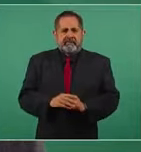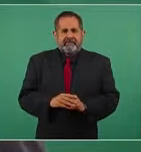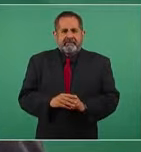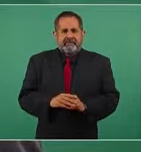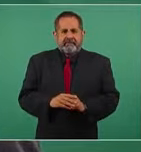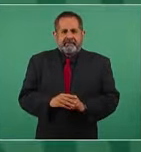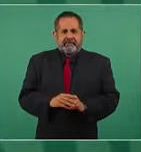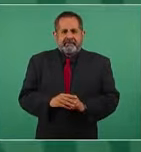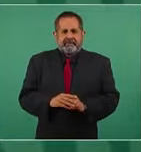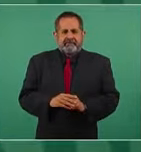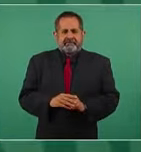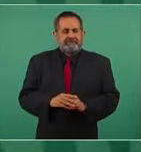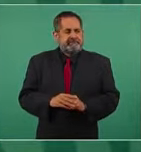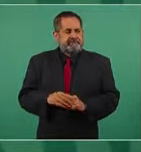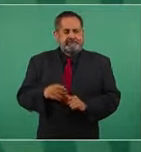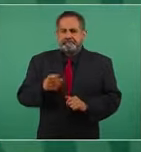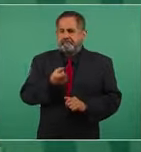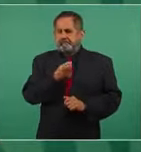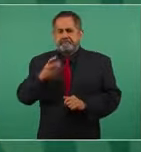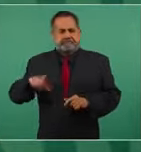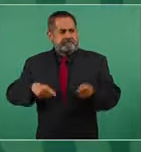Hay gobernabilidad,